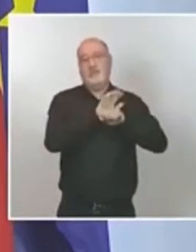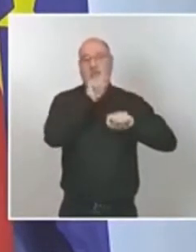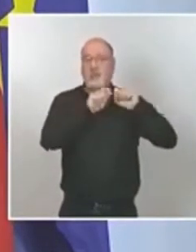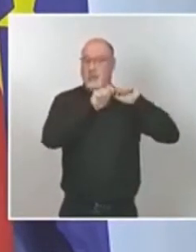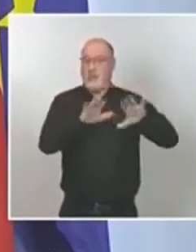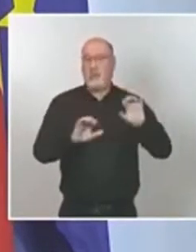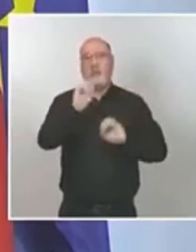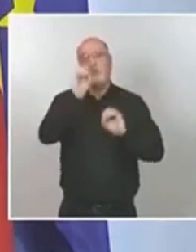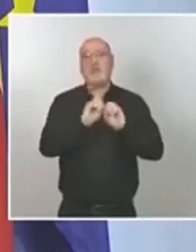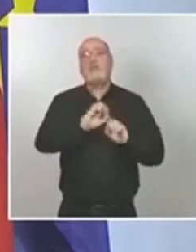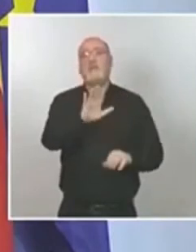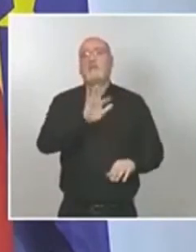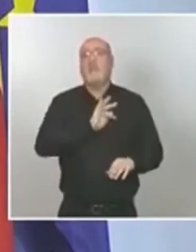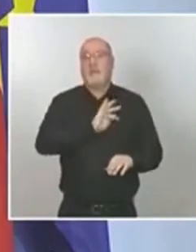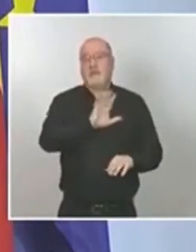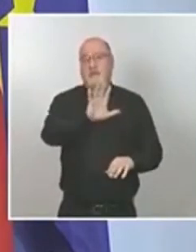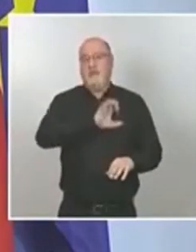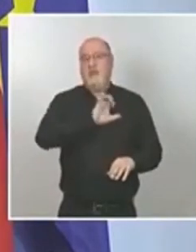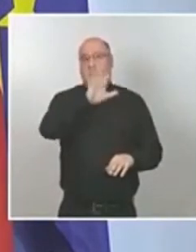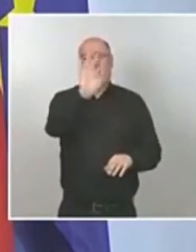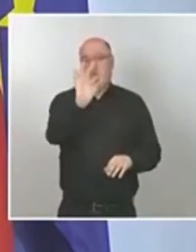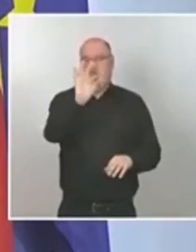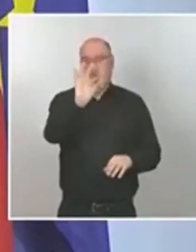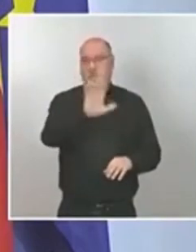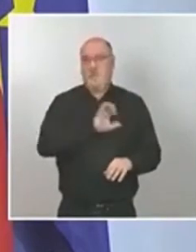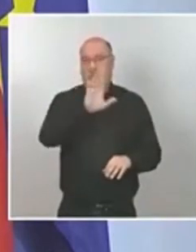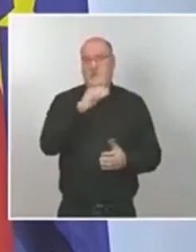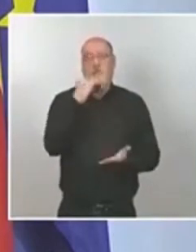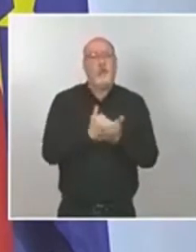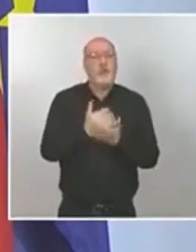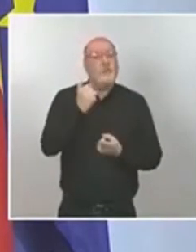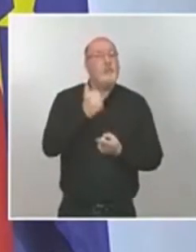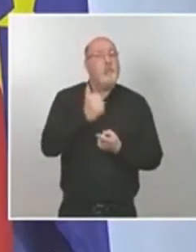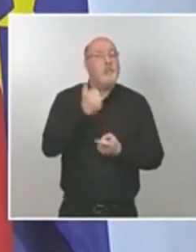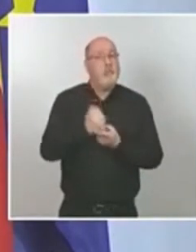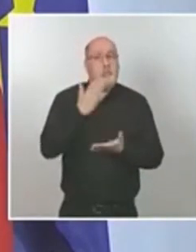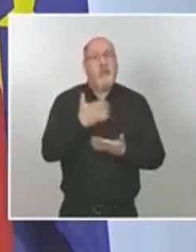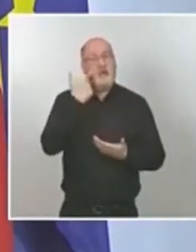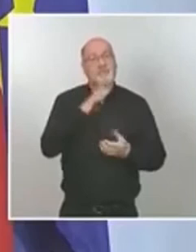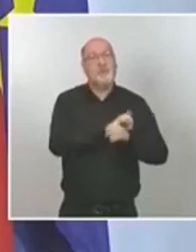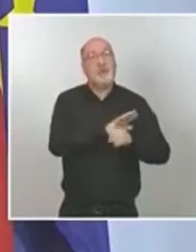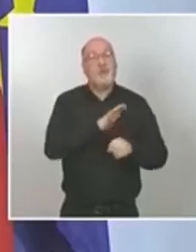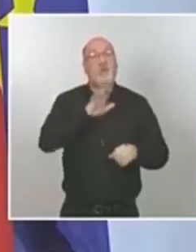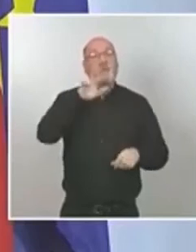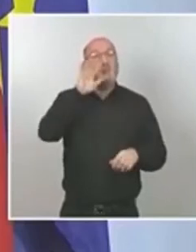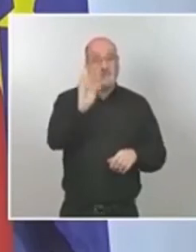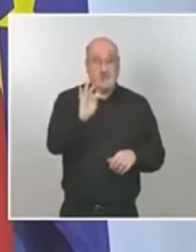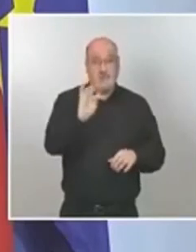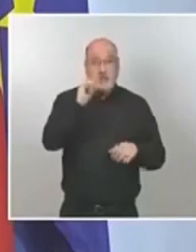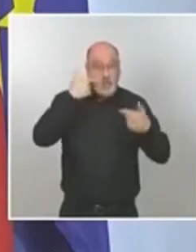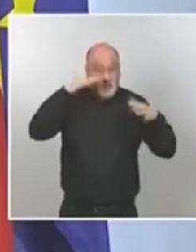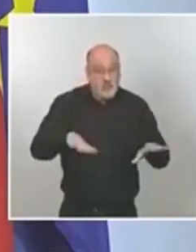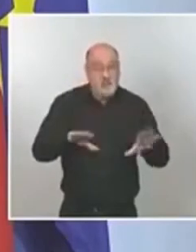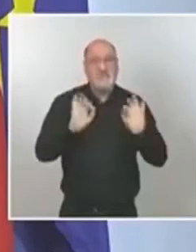positividad de todas las pruebas que se realizan cuántas son positivas para COVID y también estamos viendo que de forma muy